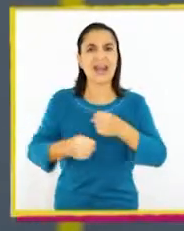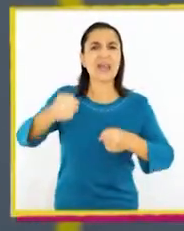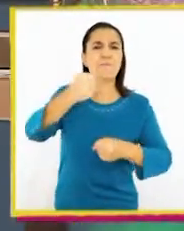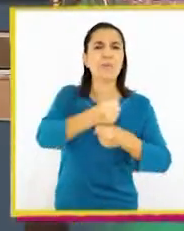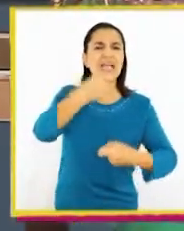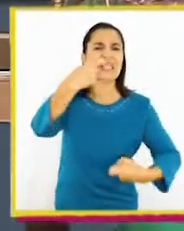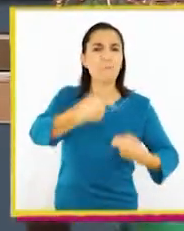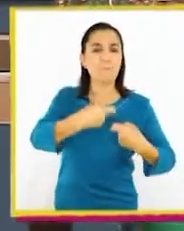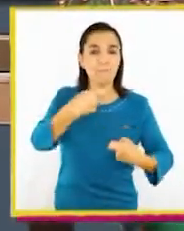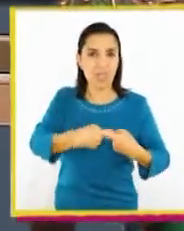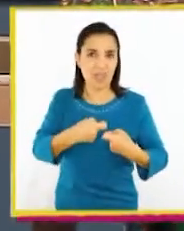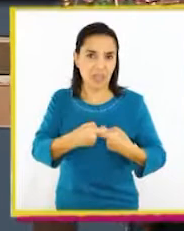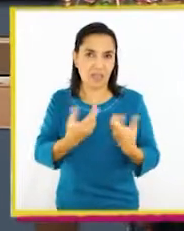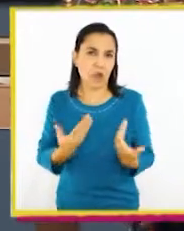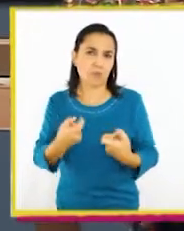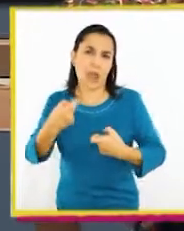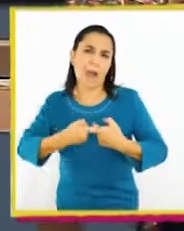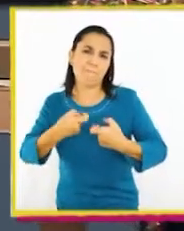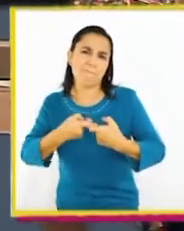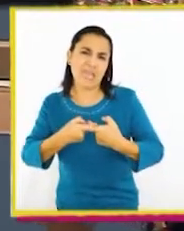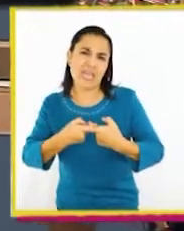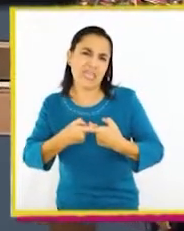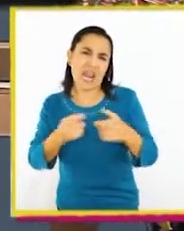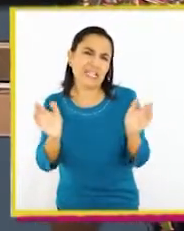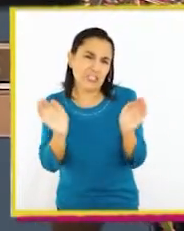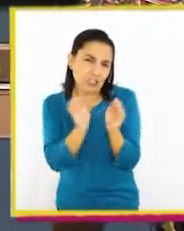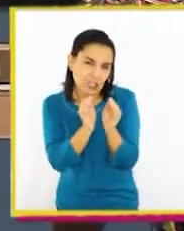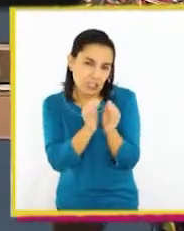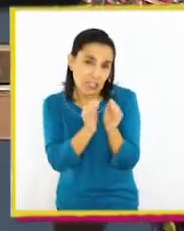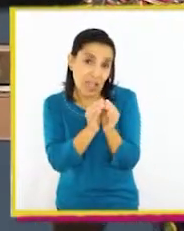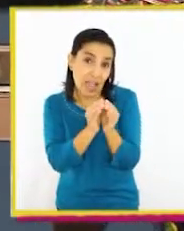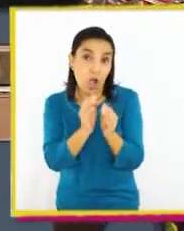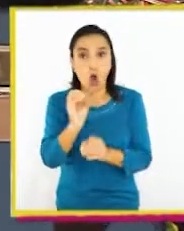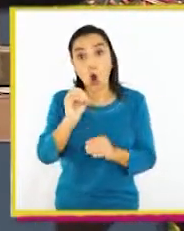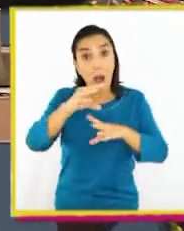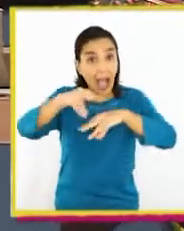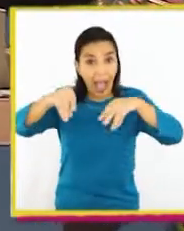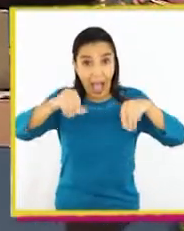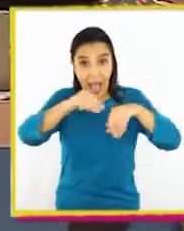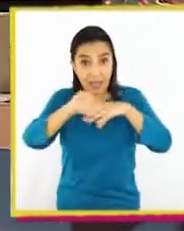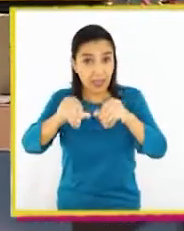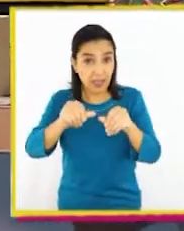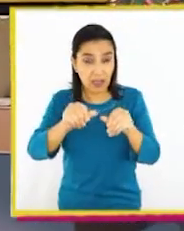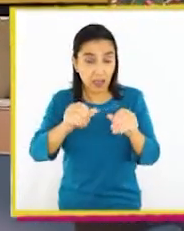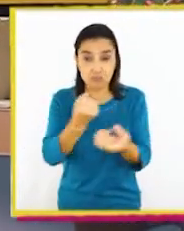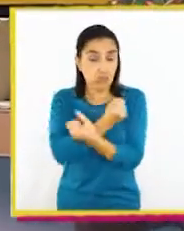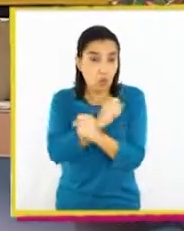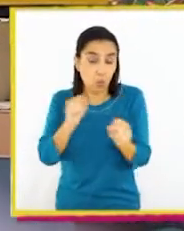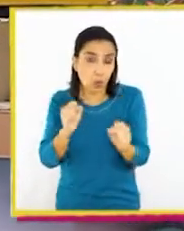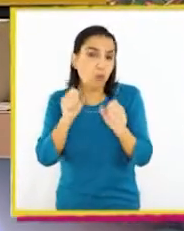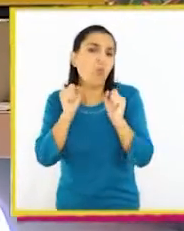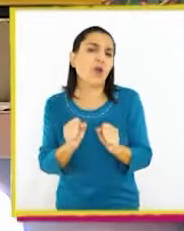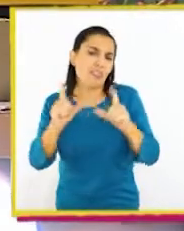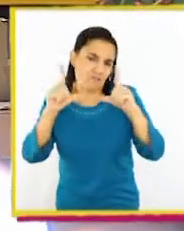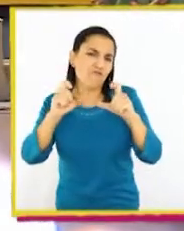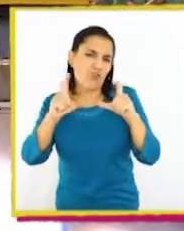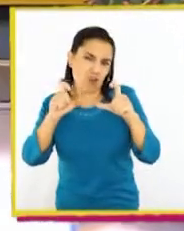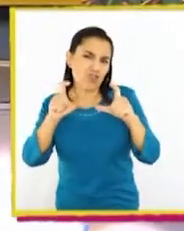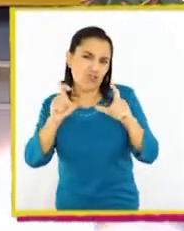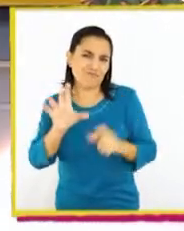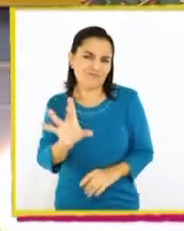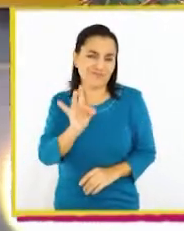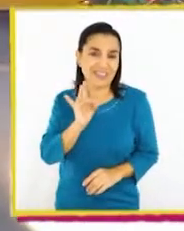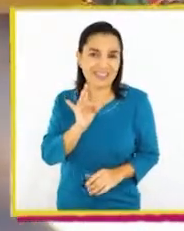piedra? ¡Como una piedra más chica! ¿O arena? ¿Y si no puede ser? ¡Una foto!